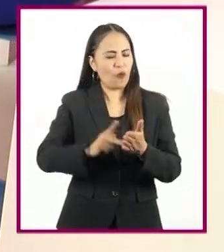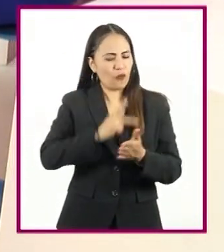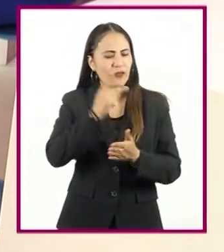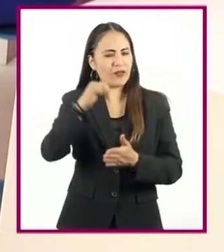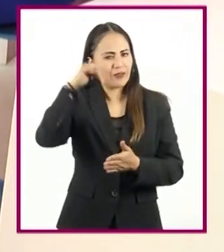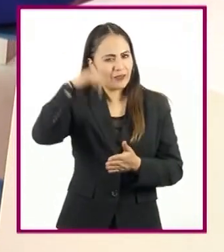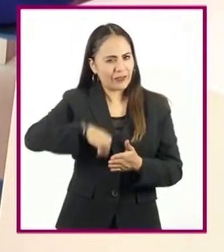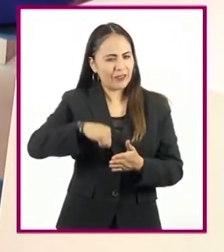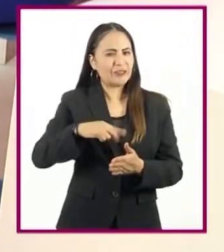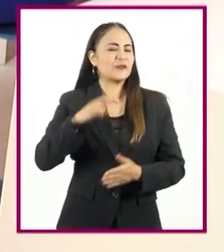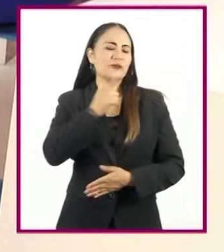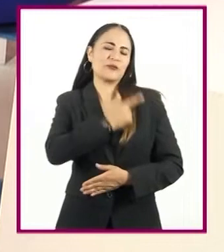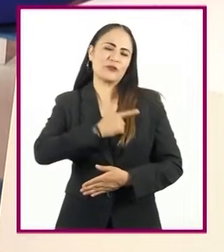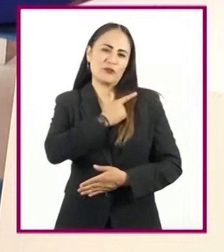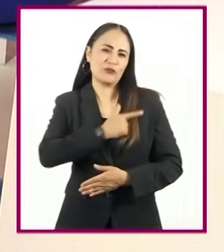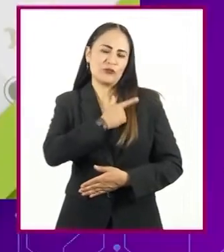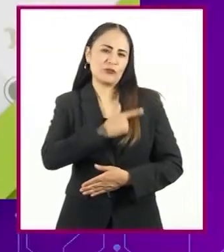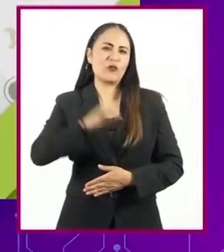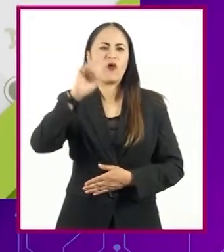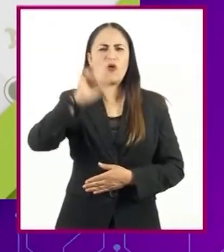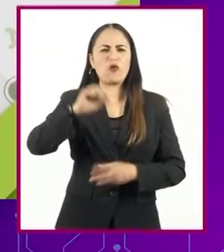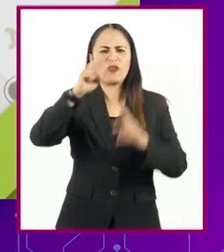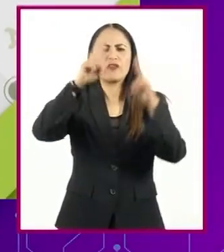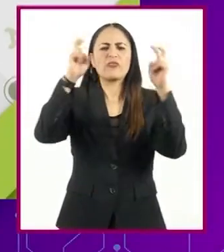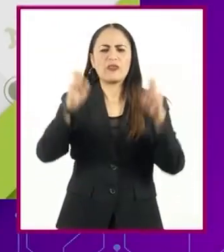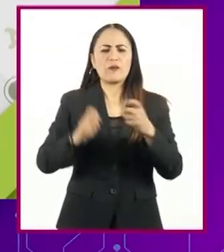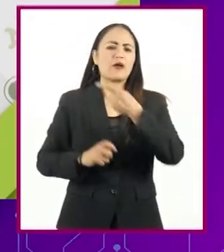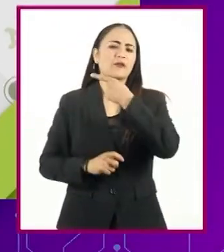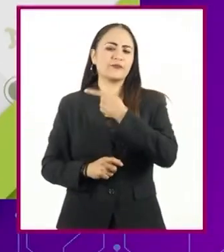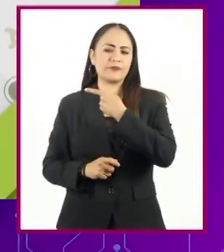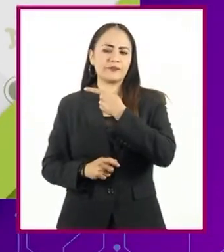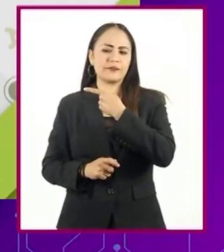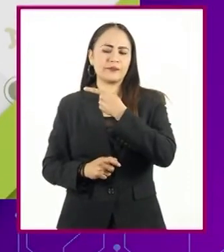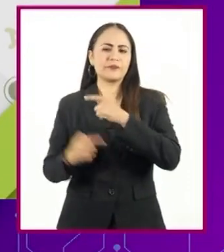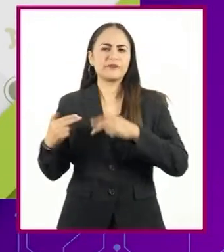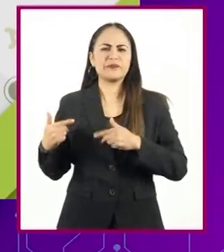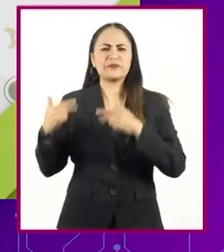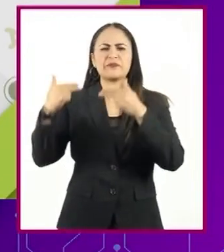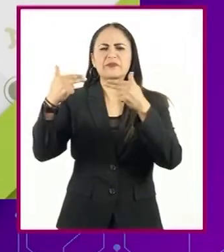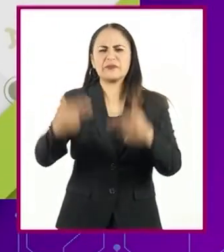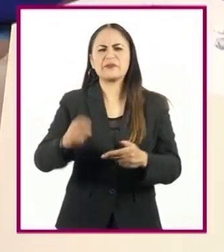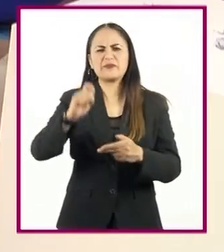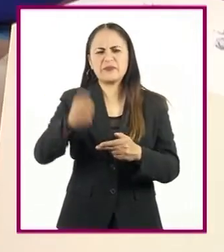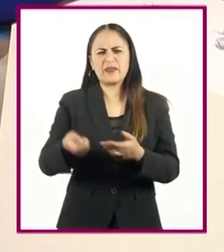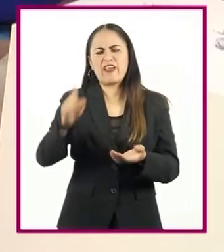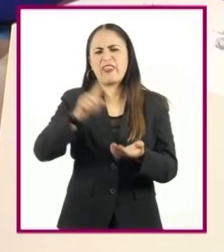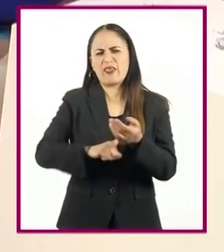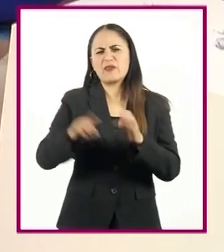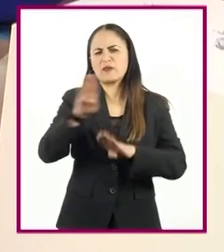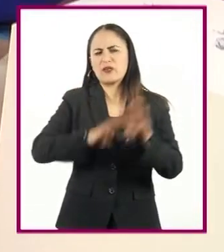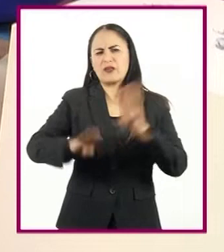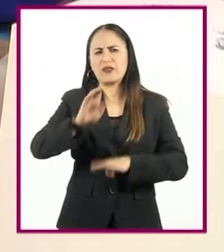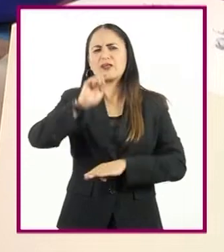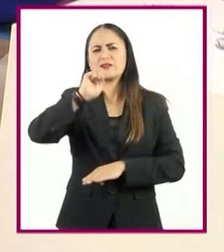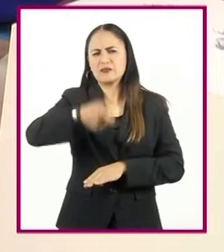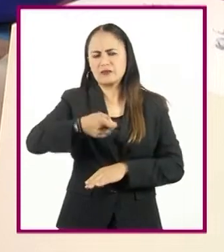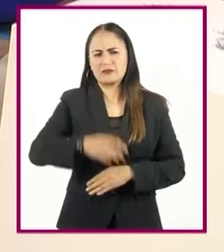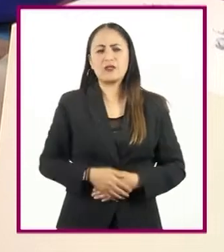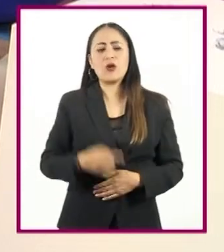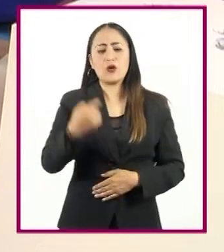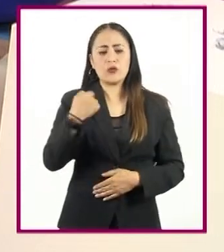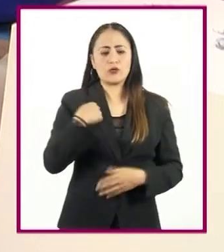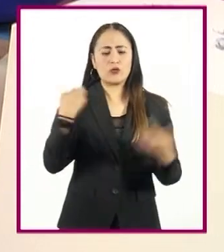en esta ocasión con la sesión titulada el enigma de la herencia biológica. Estaremos con ustedes la